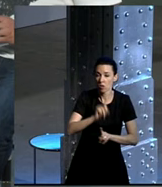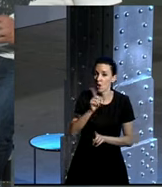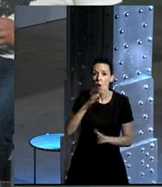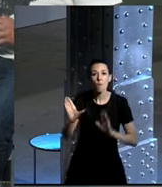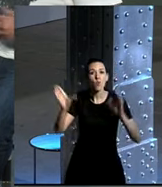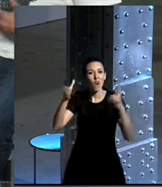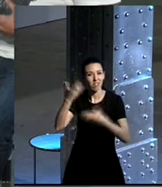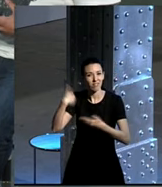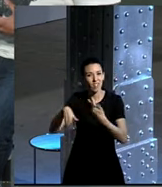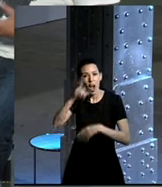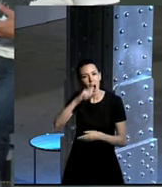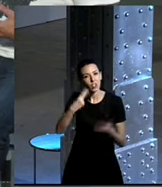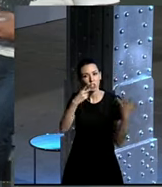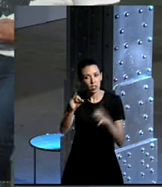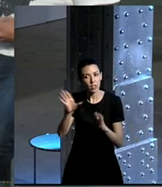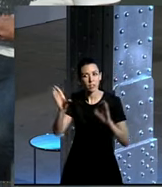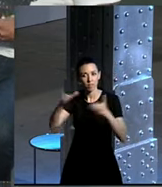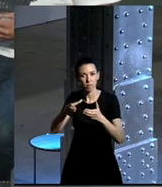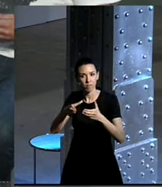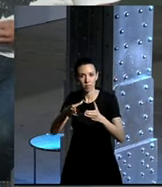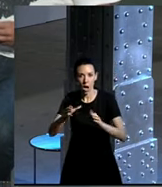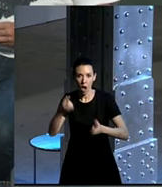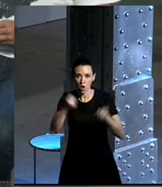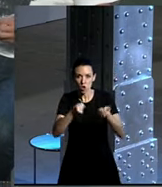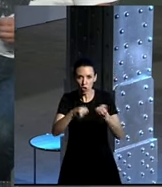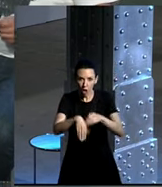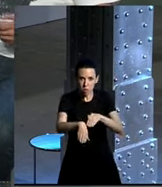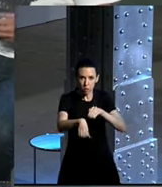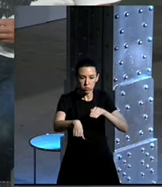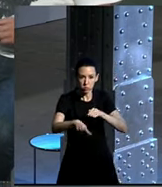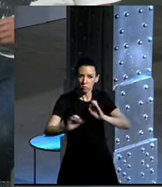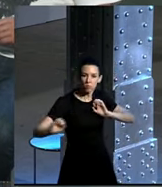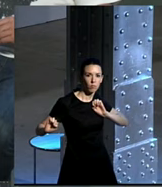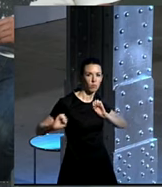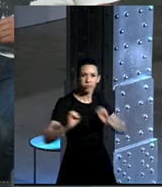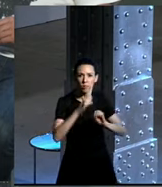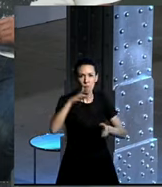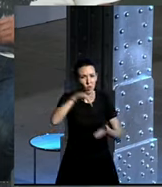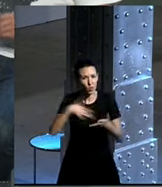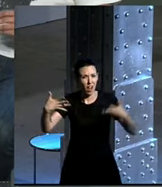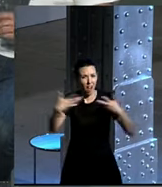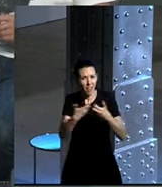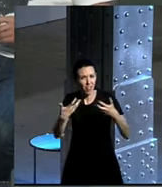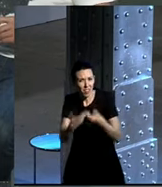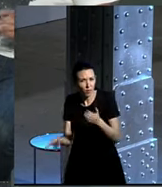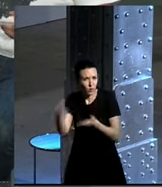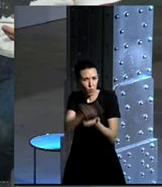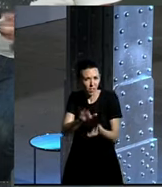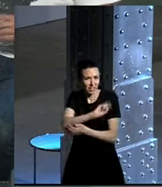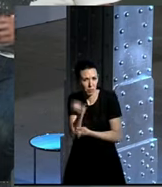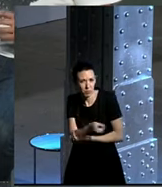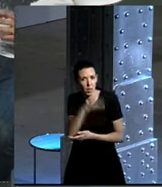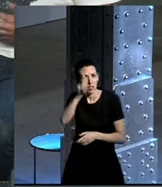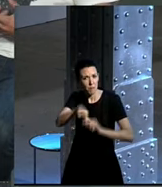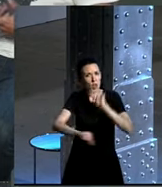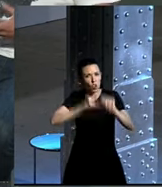cohesionada que reaccionó ante la invasión de los coches en las ciudades porque estaban generando muchos accidentes, muchas muertes por accidentes y